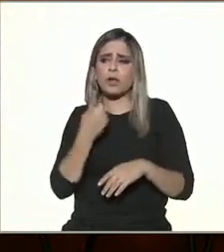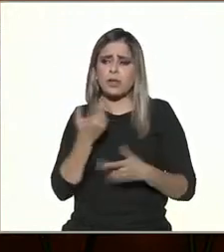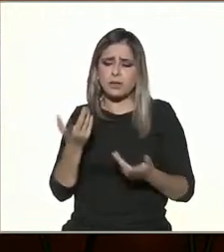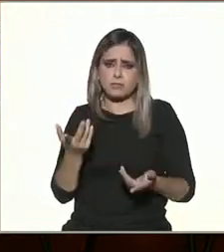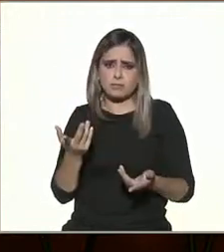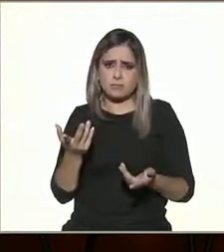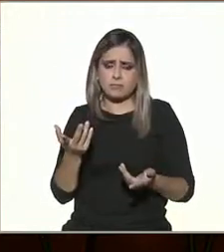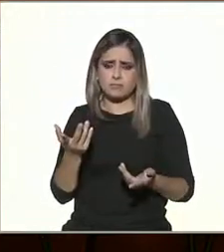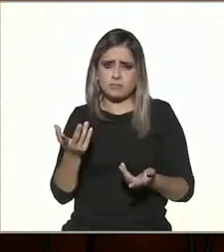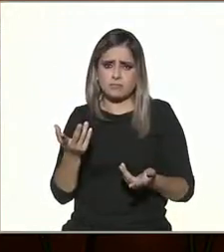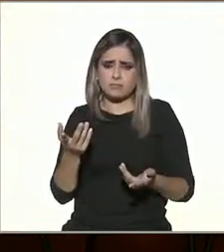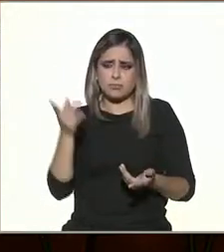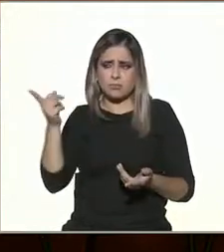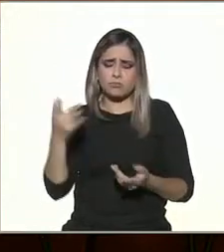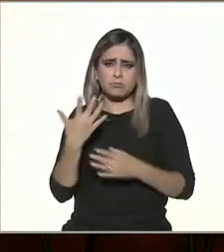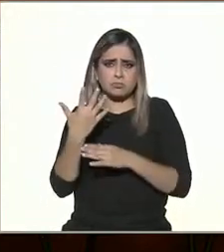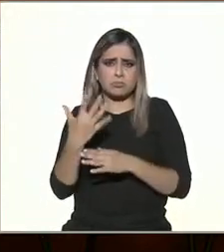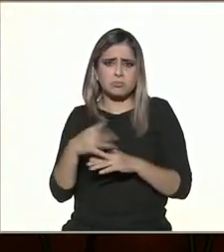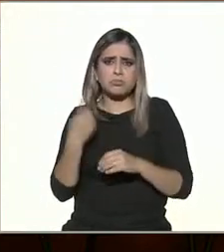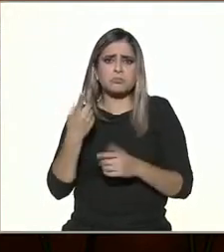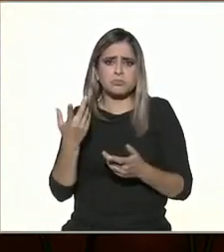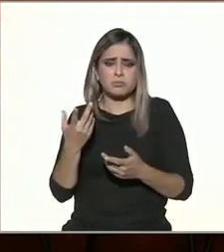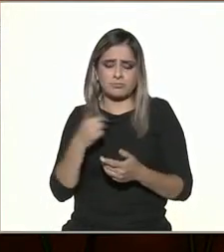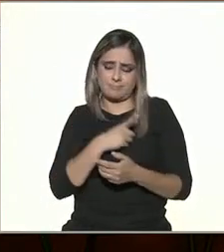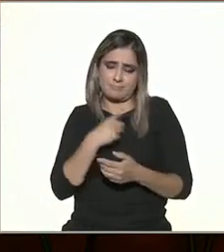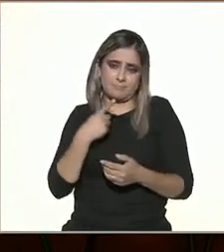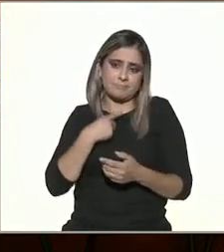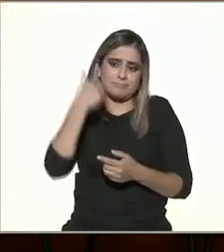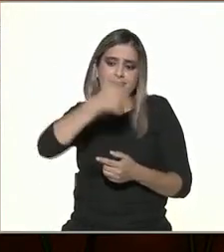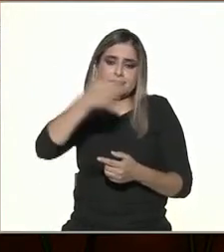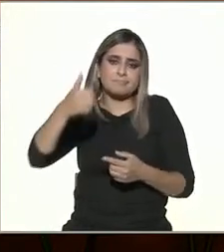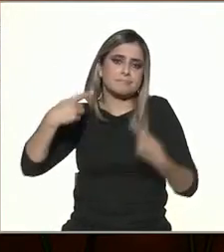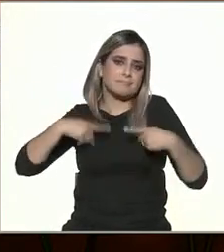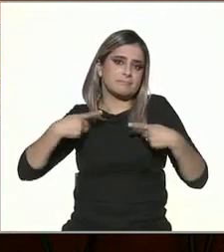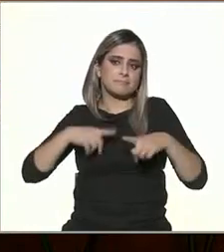diagnóstico y basado en eso es como que hay que analizar cada caso, ¿no?